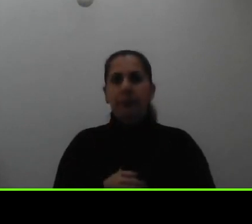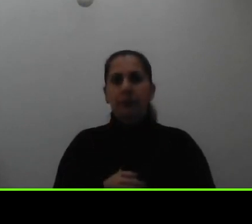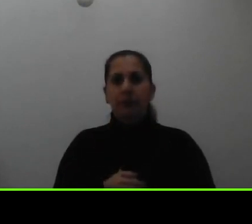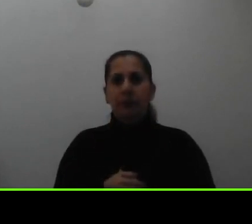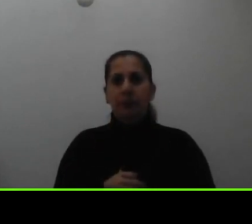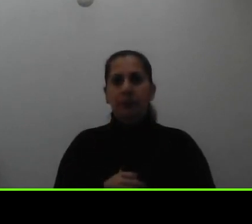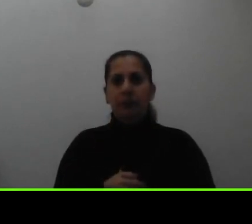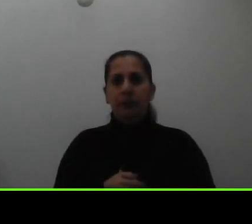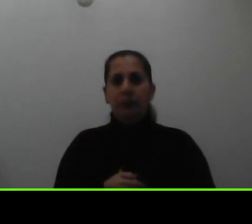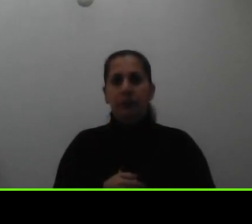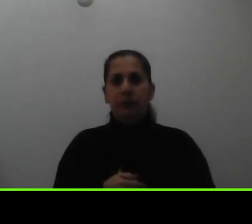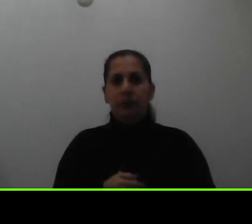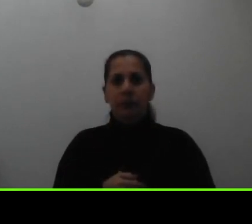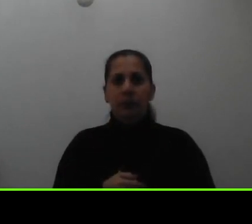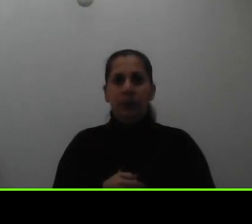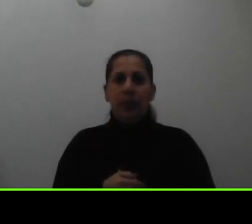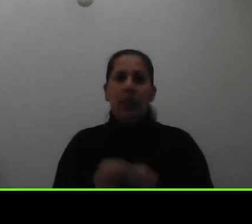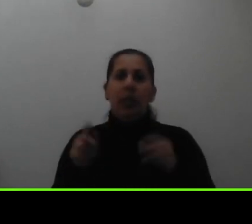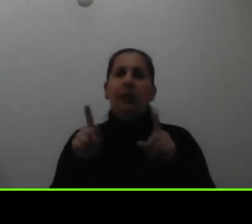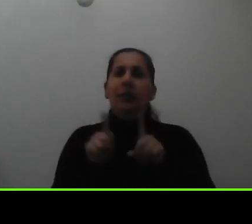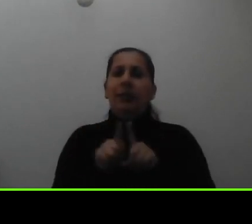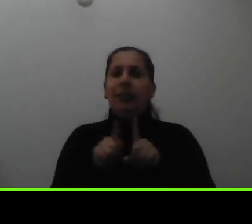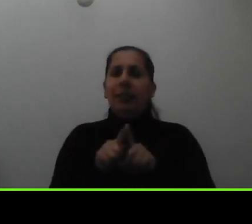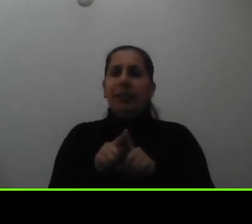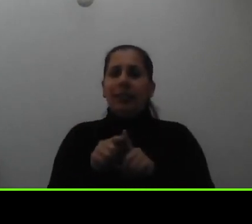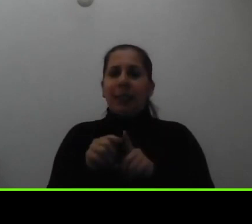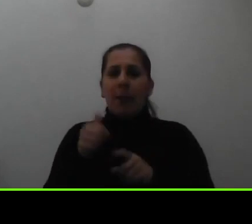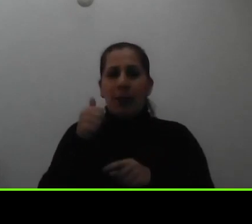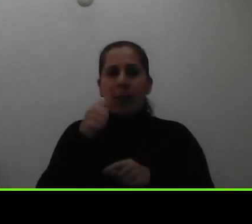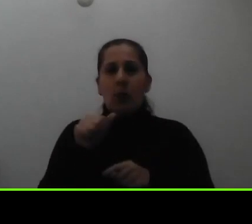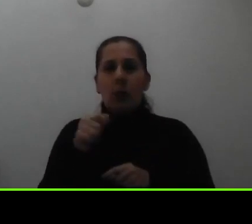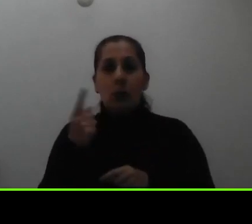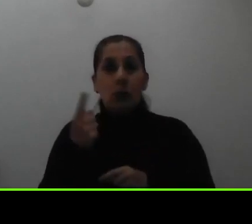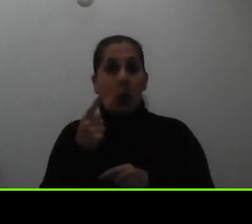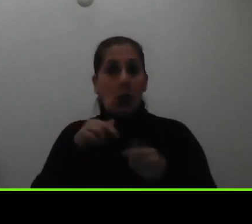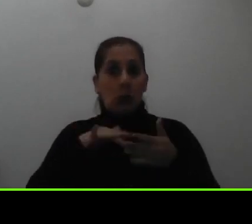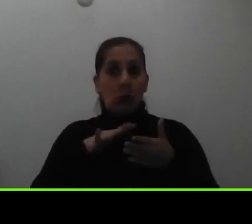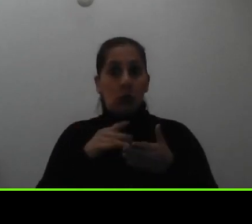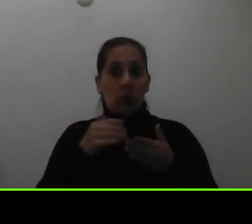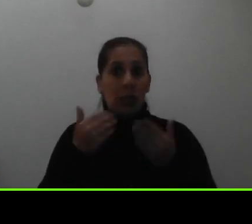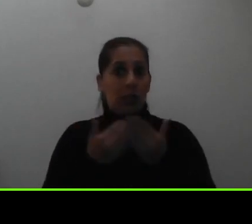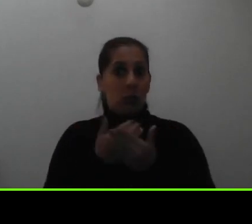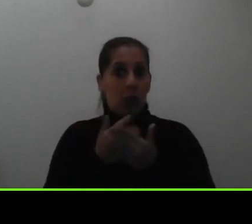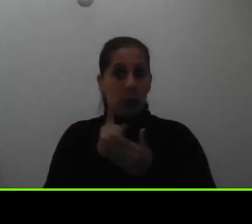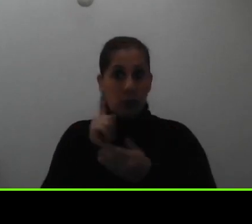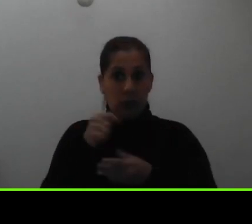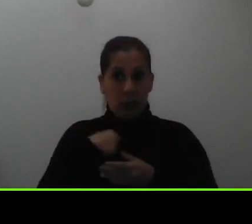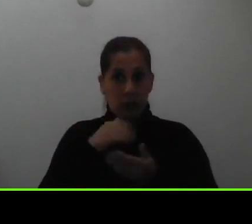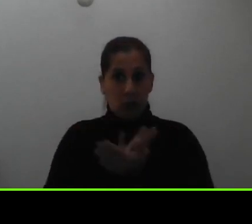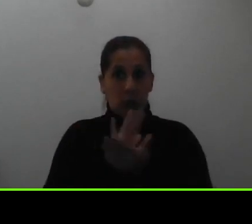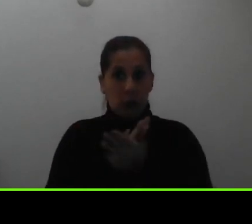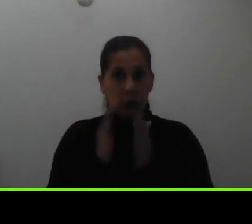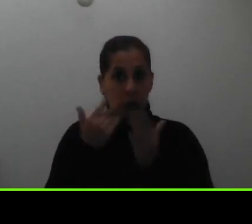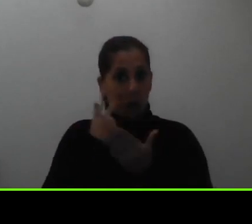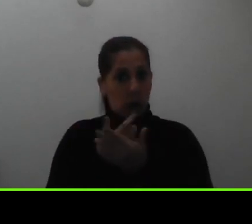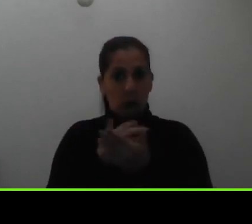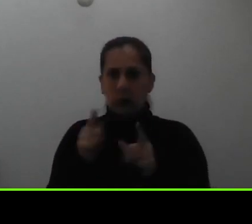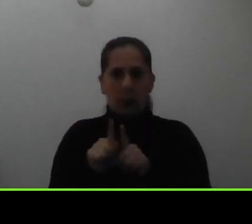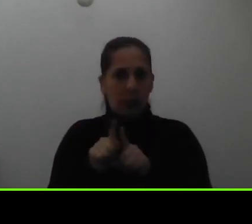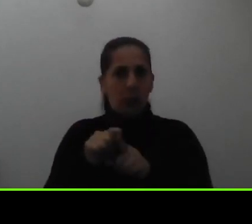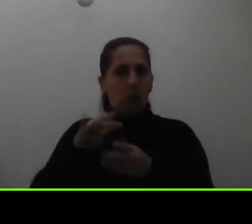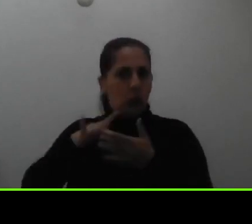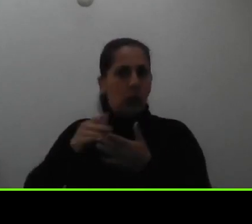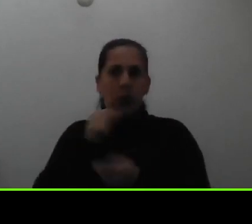no sé hacerles ver que no solo los estudiantes nuevos necesitan documentos probatorios los estudiantes regulares también tienen que